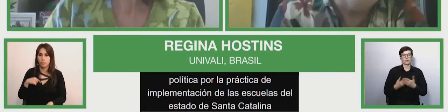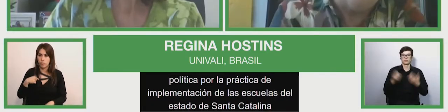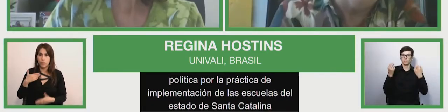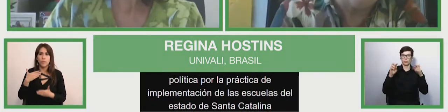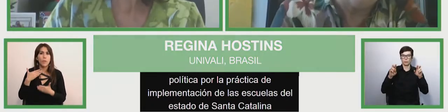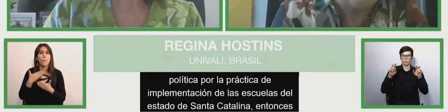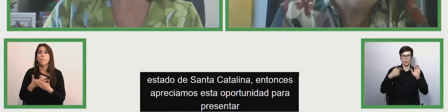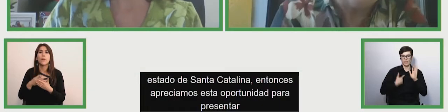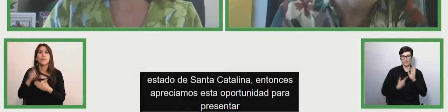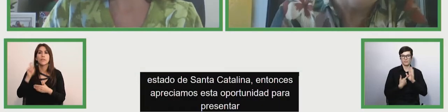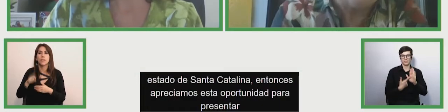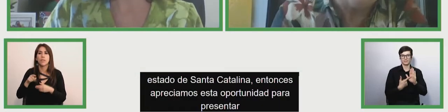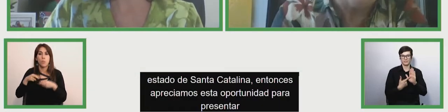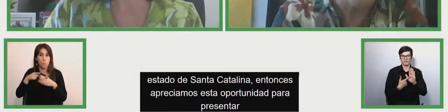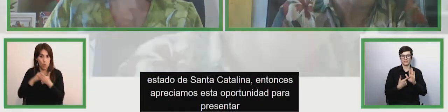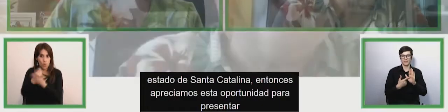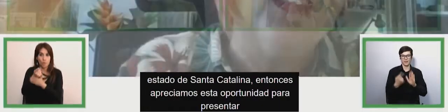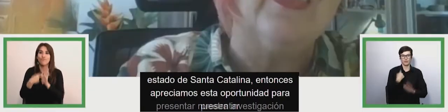y muchas gracias.